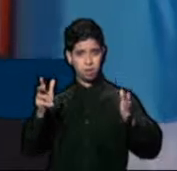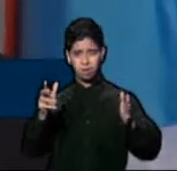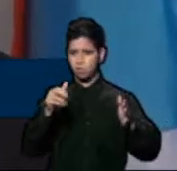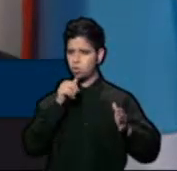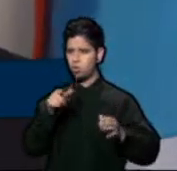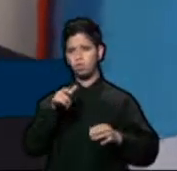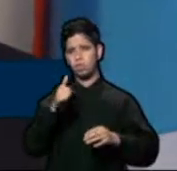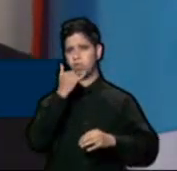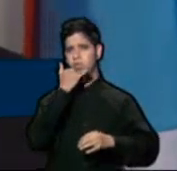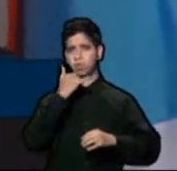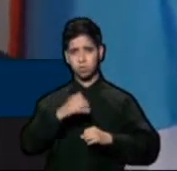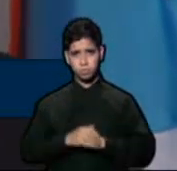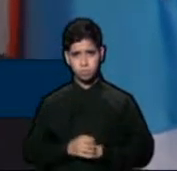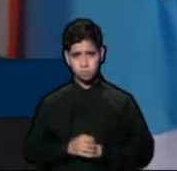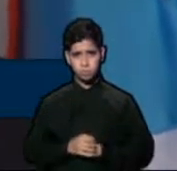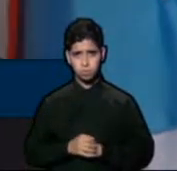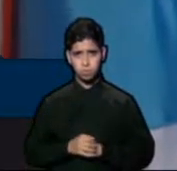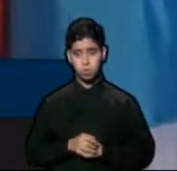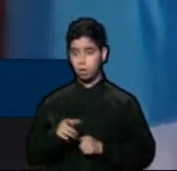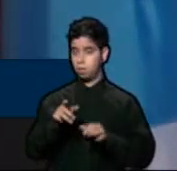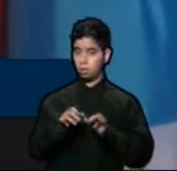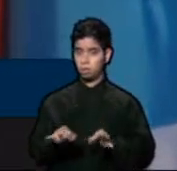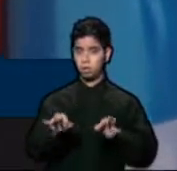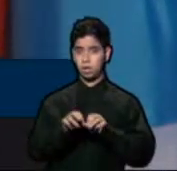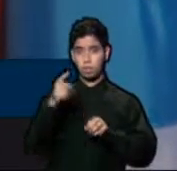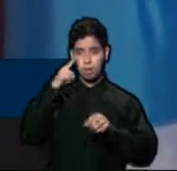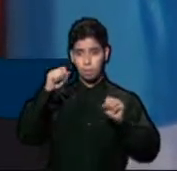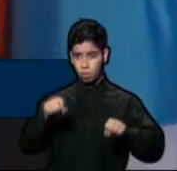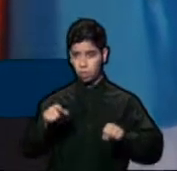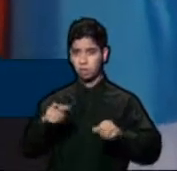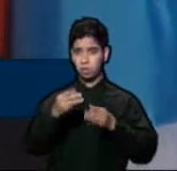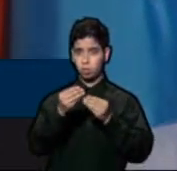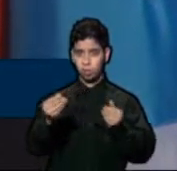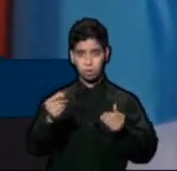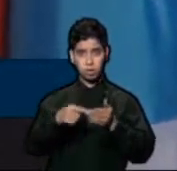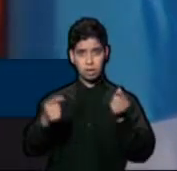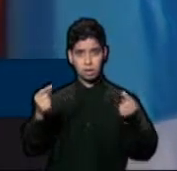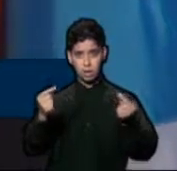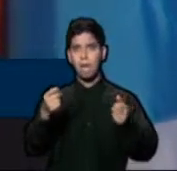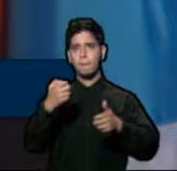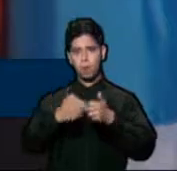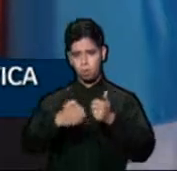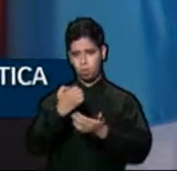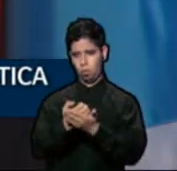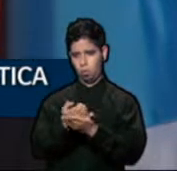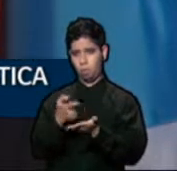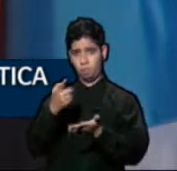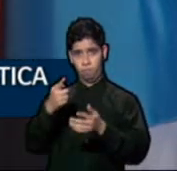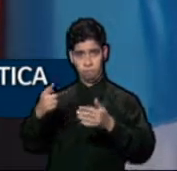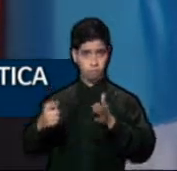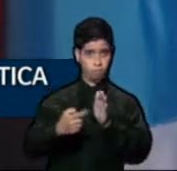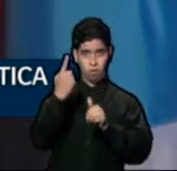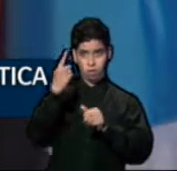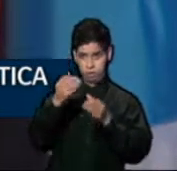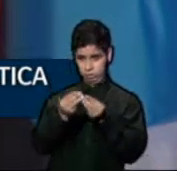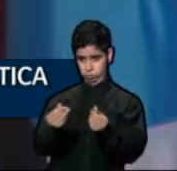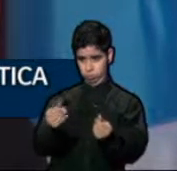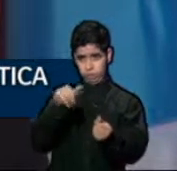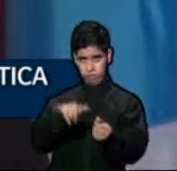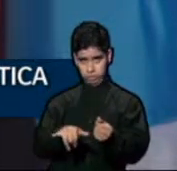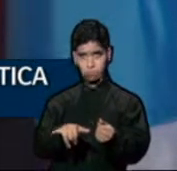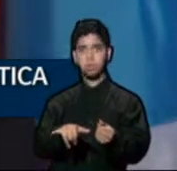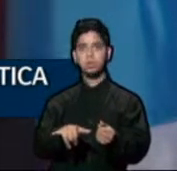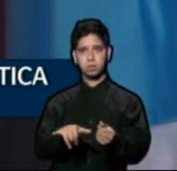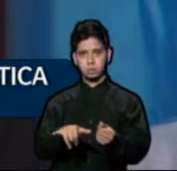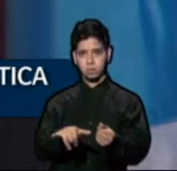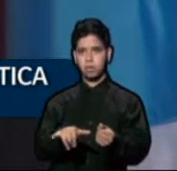equivocada. La crisis fiscal, entre otras cosas, es el resultado del problema económico. Y hasta que no resolvamos el problema